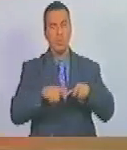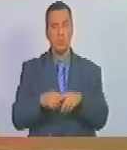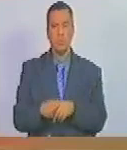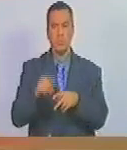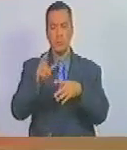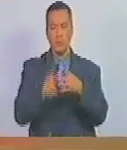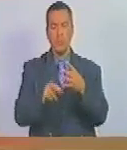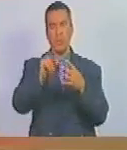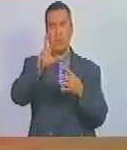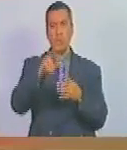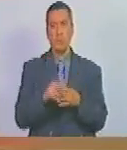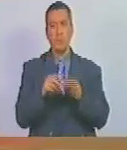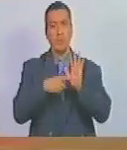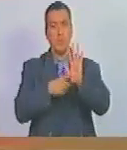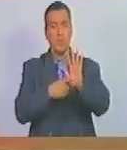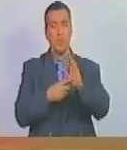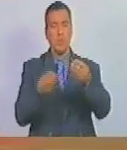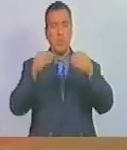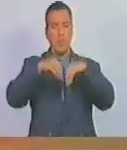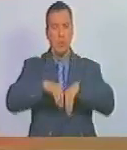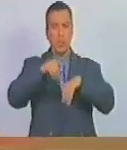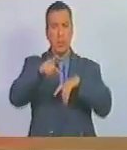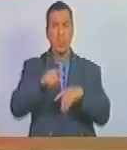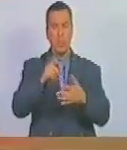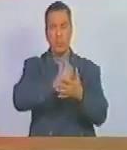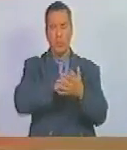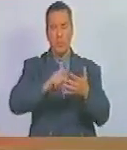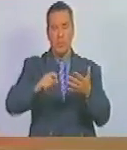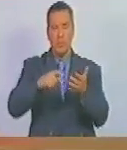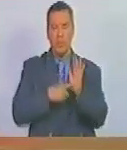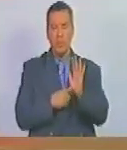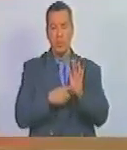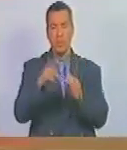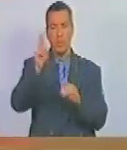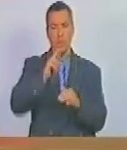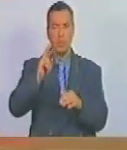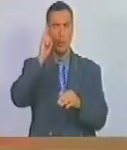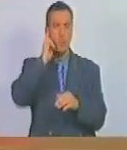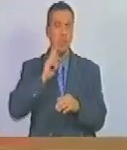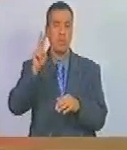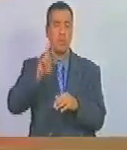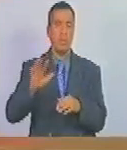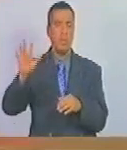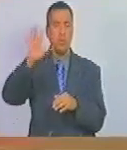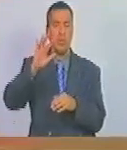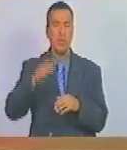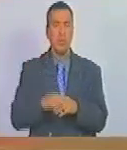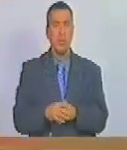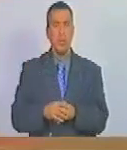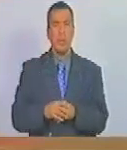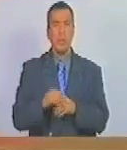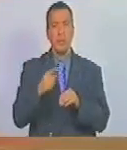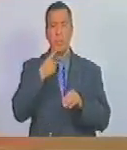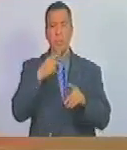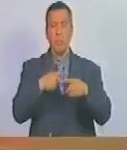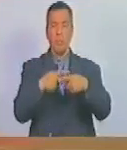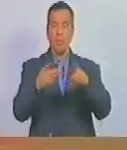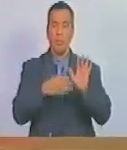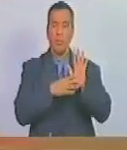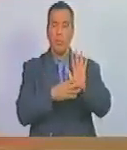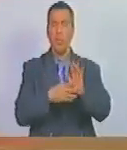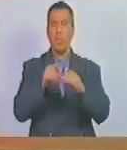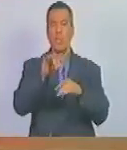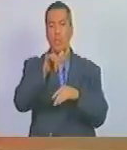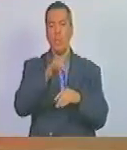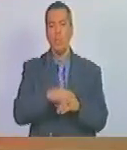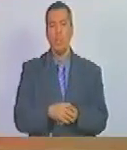Tercero, publicar el presente acuerdo en la Gaceta Oficial de la República Bolivariana de Venezuela y dar máxima difusión del